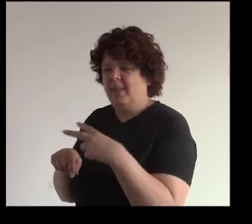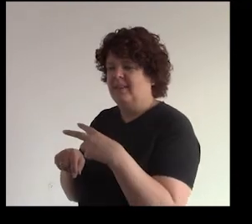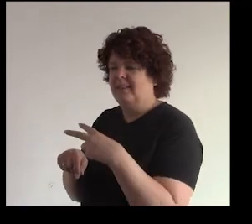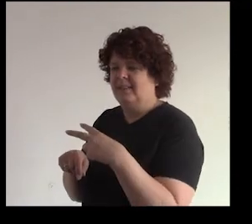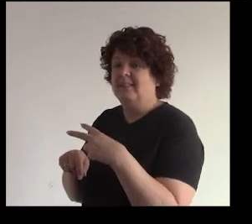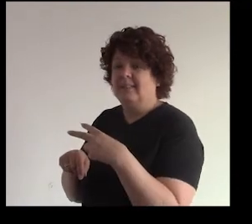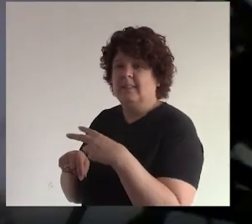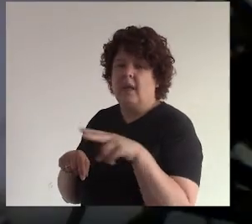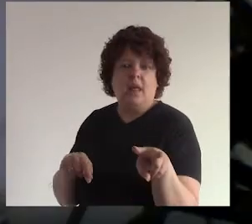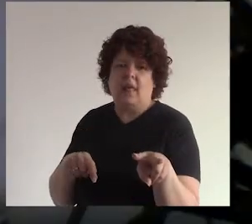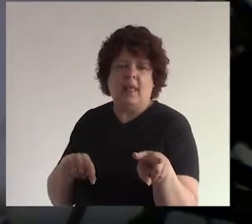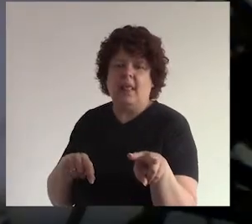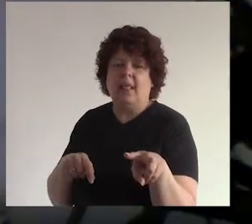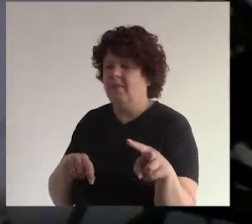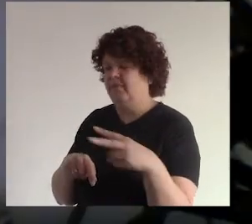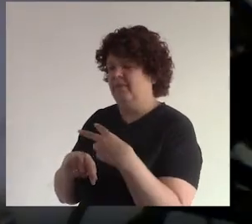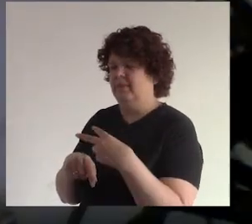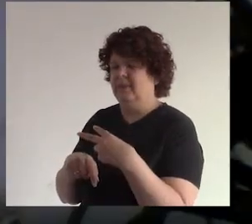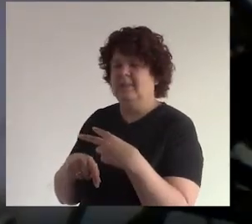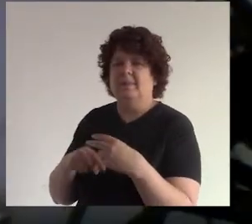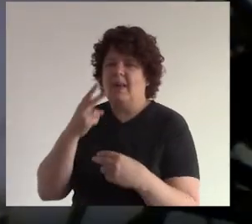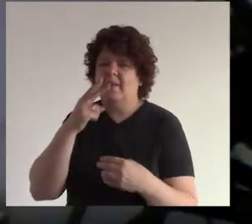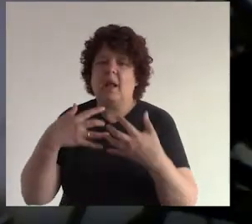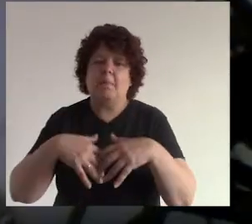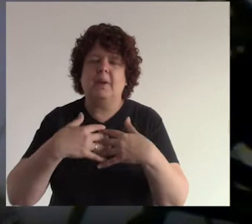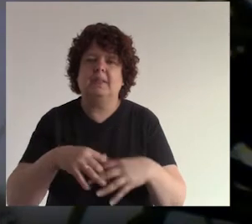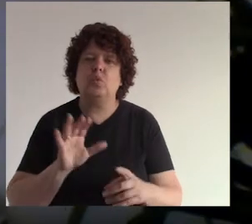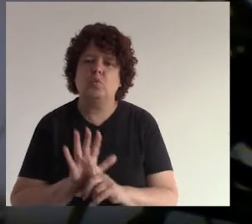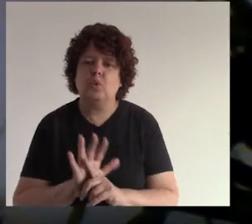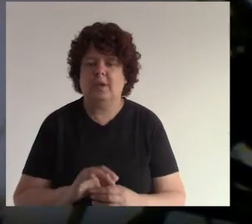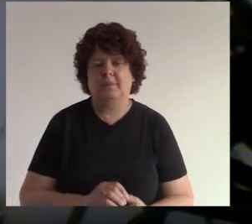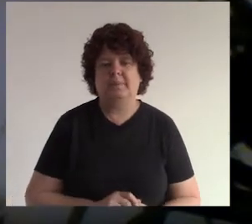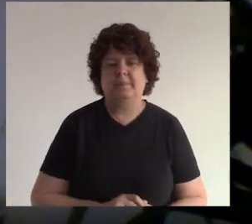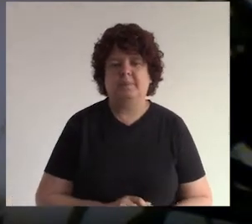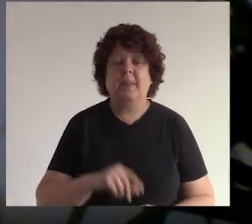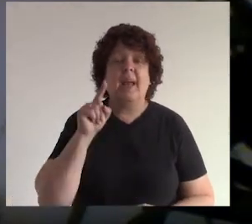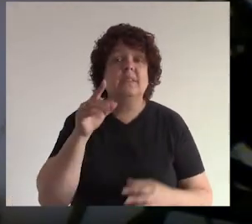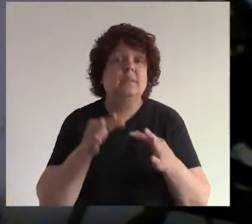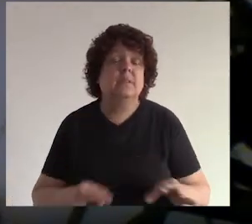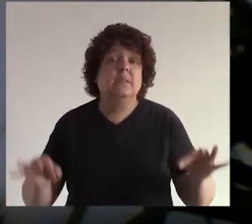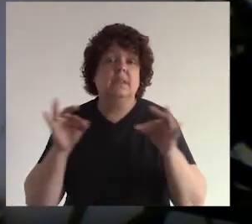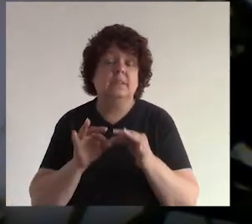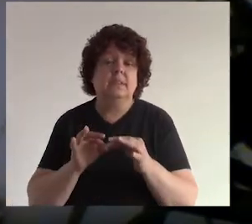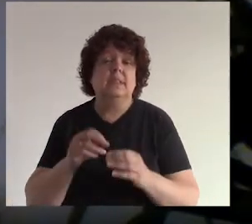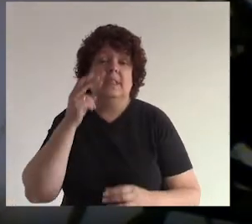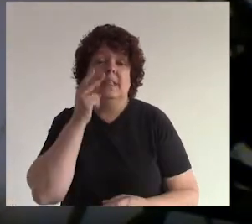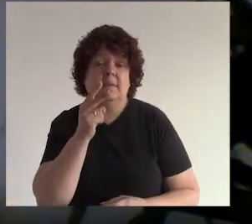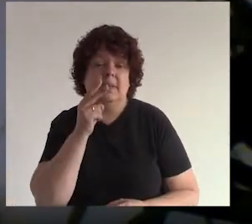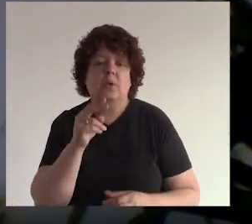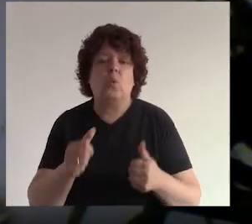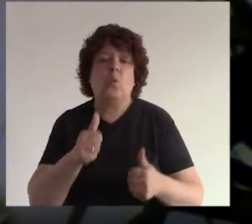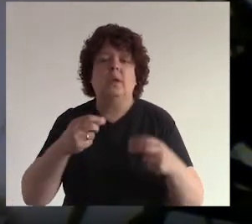aportear a quién crees que van a mirar para mirar a tu emprendimiento ¿sí? así que eso es muy importante